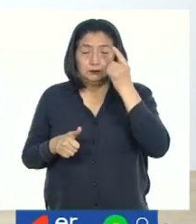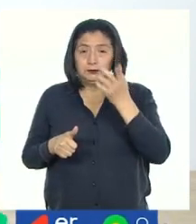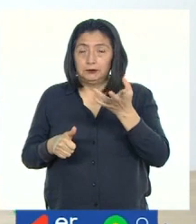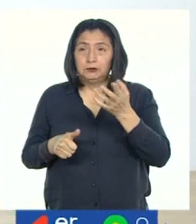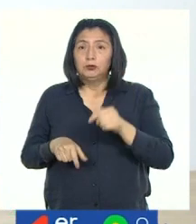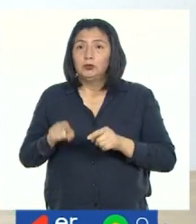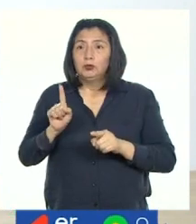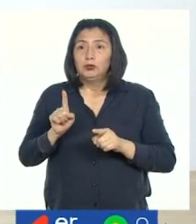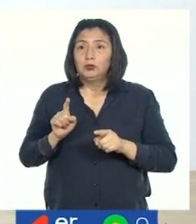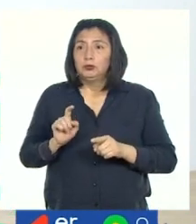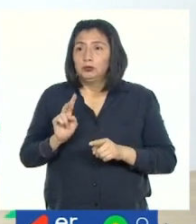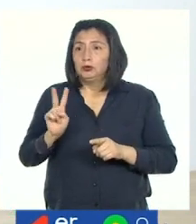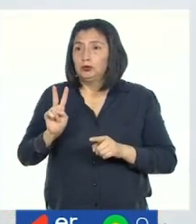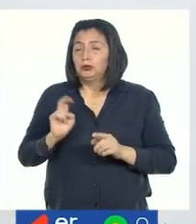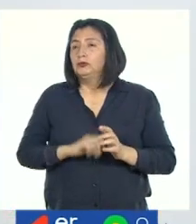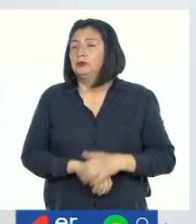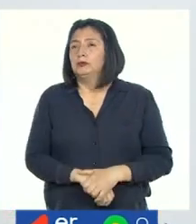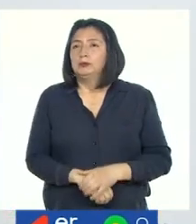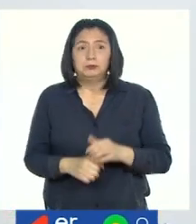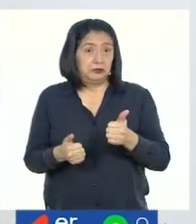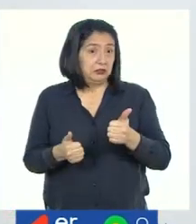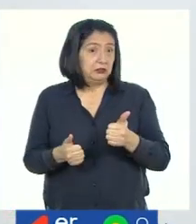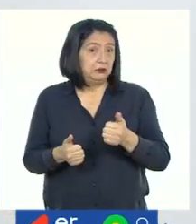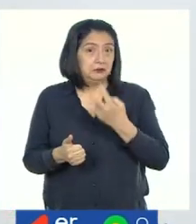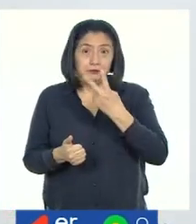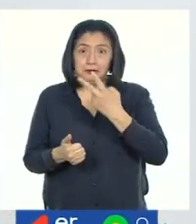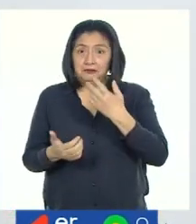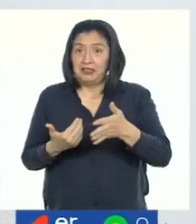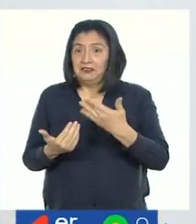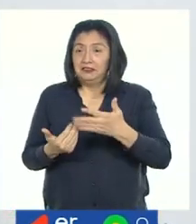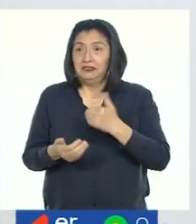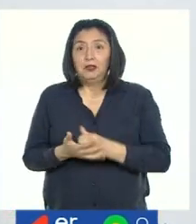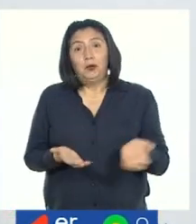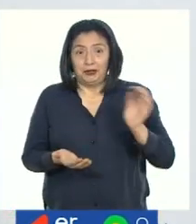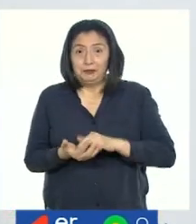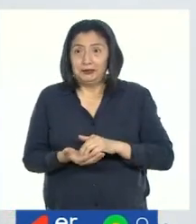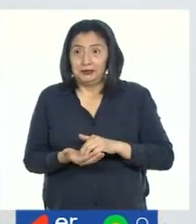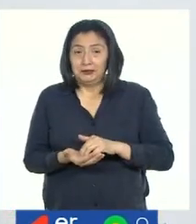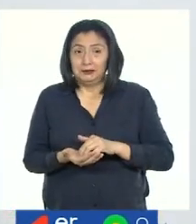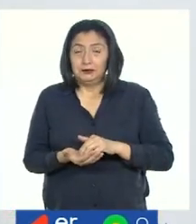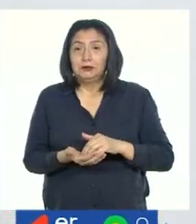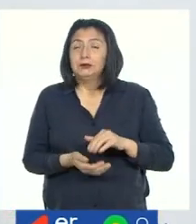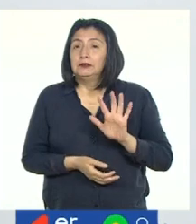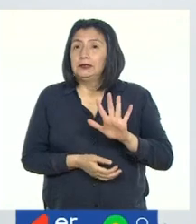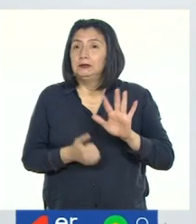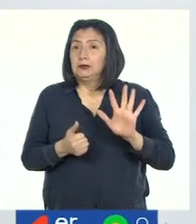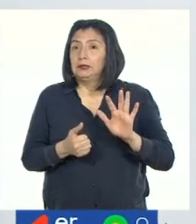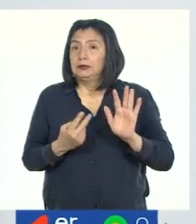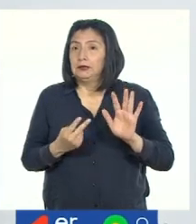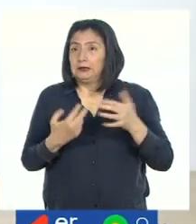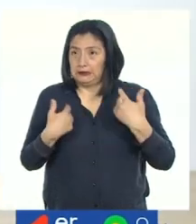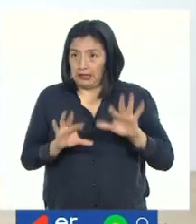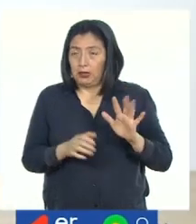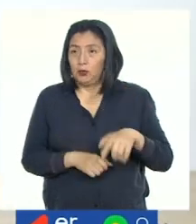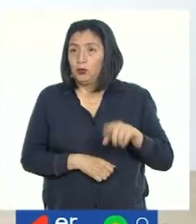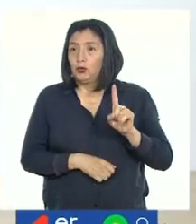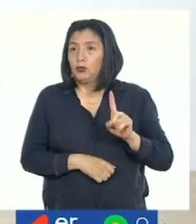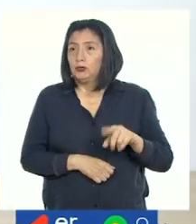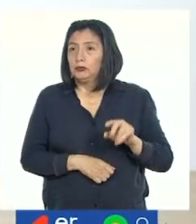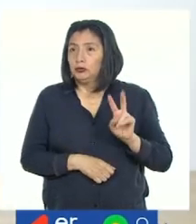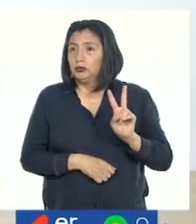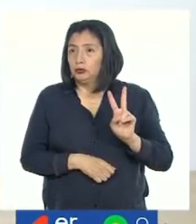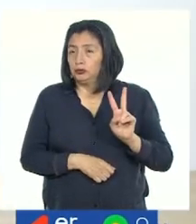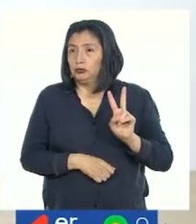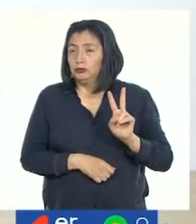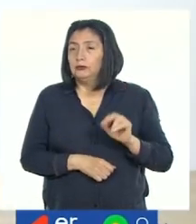Y uno y dos. ¿Vieron qué fácil es? Lo hacemos de nuevo. Cinco, seis, siete, uno,